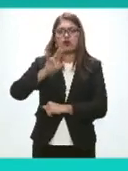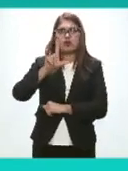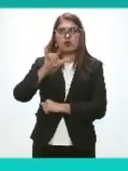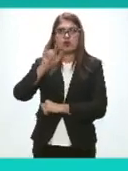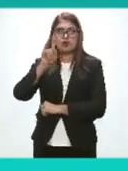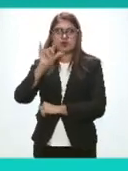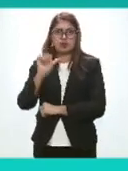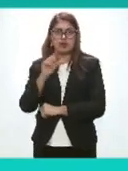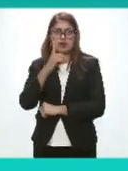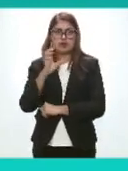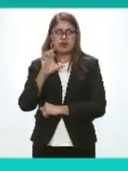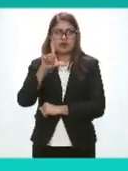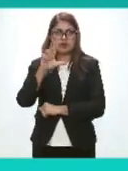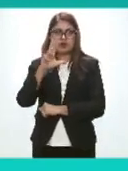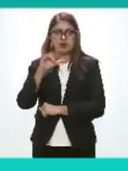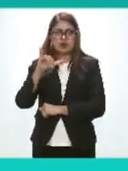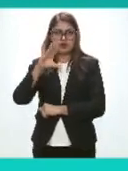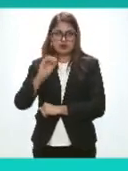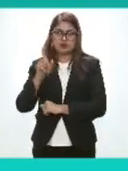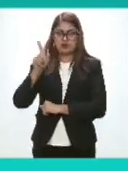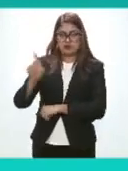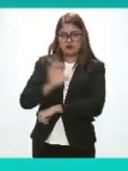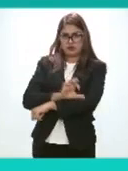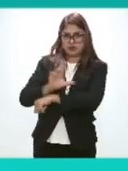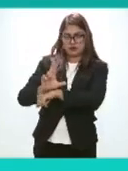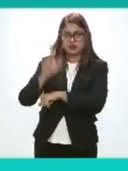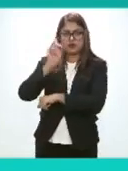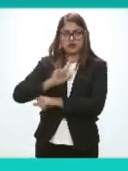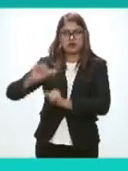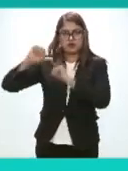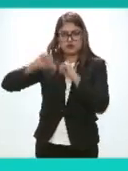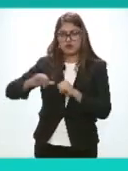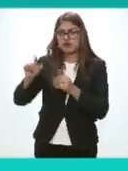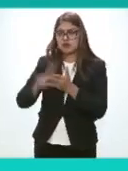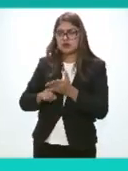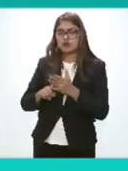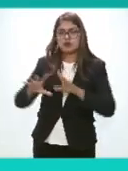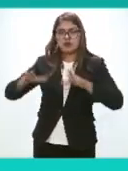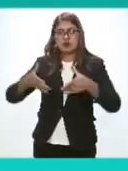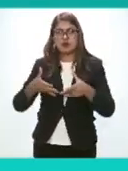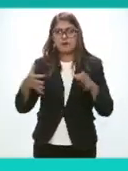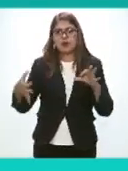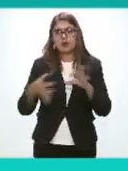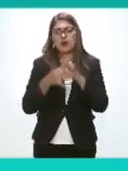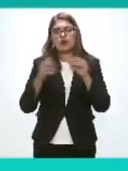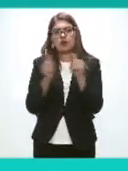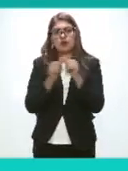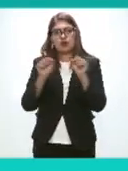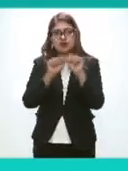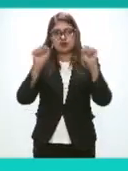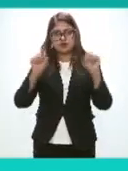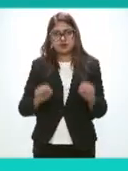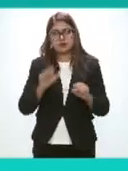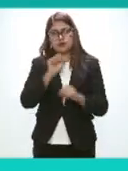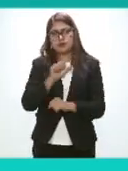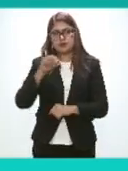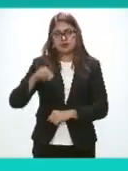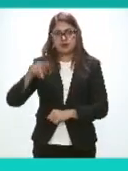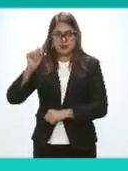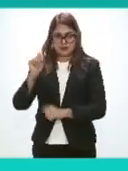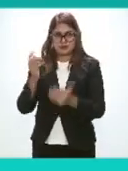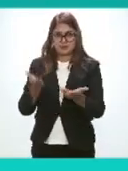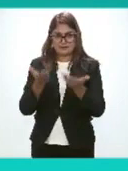En su calidad De coordinadora De la comisión Permanente De vinculación Con el sistema Nacional De transparencia